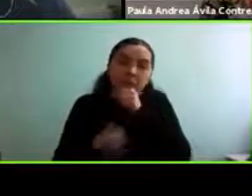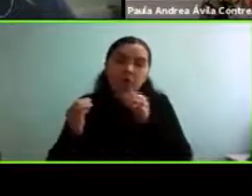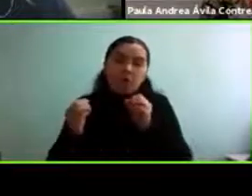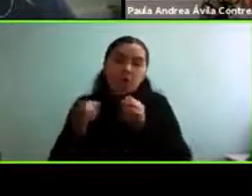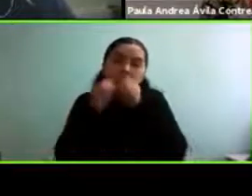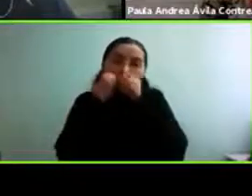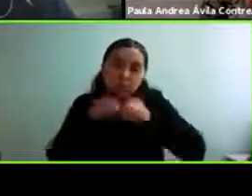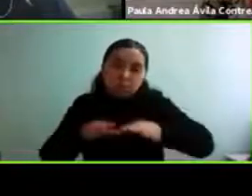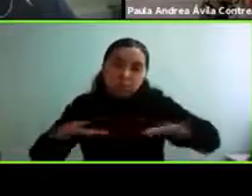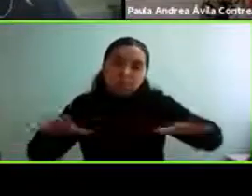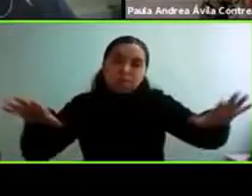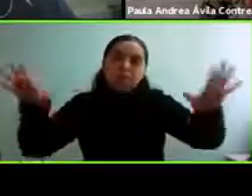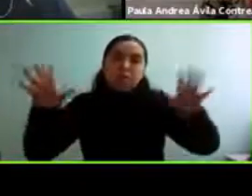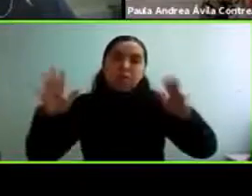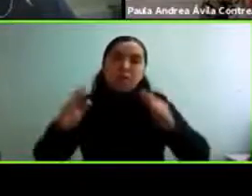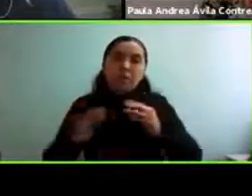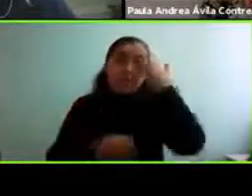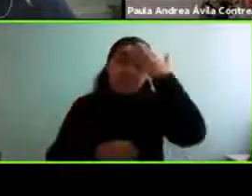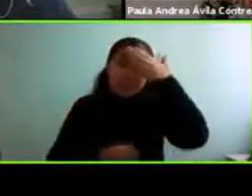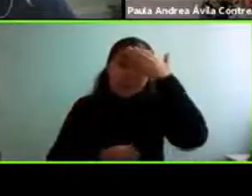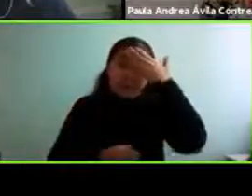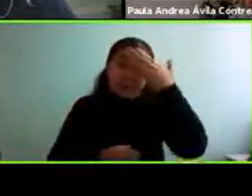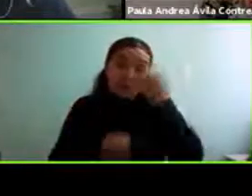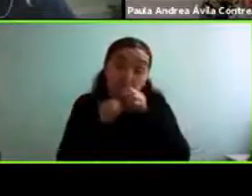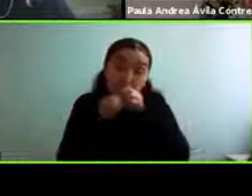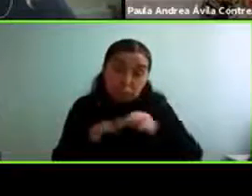¿qué hacemos? ¿qué nos recomiendan?